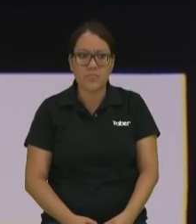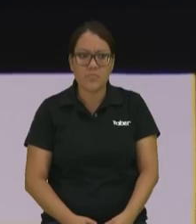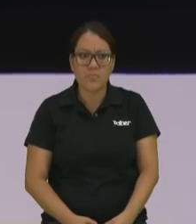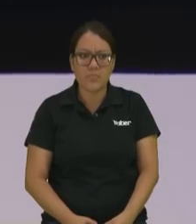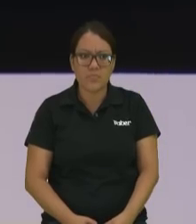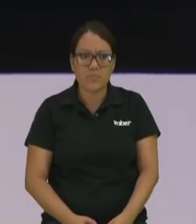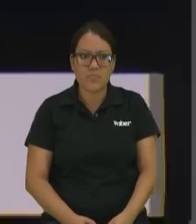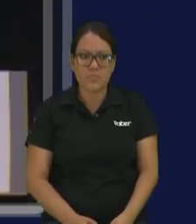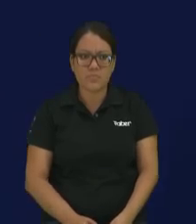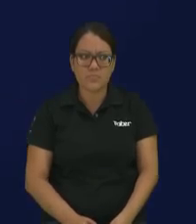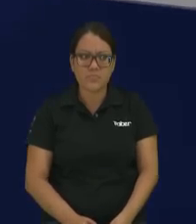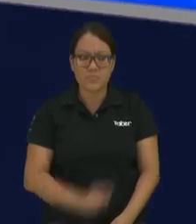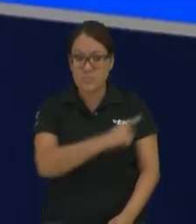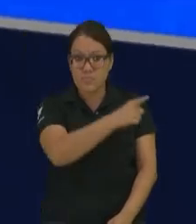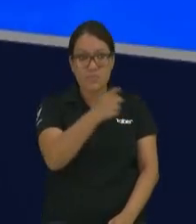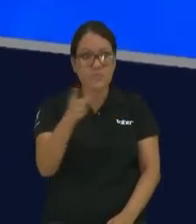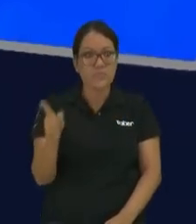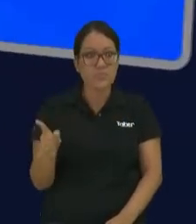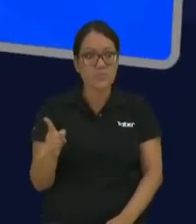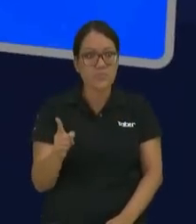avísele a sus hijos hombre